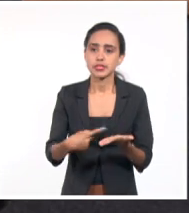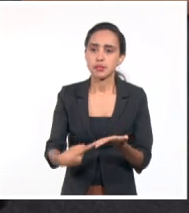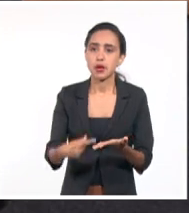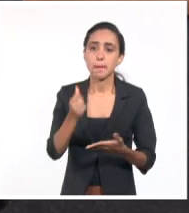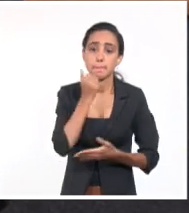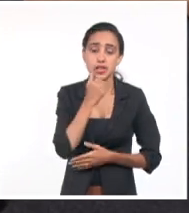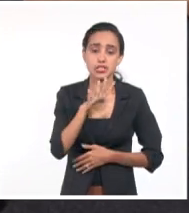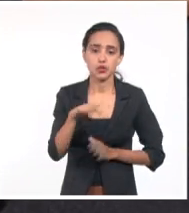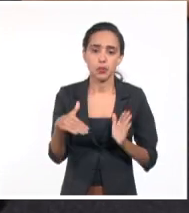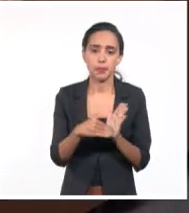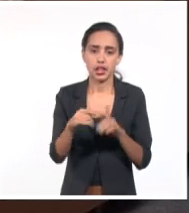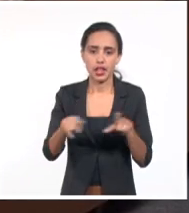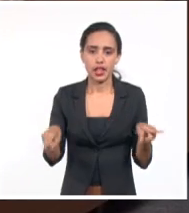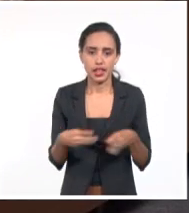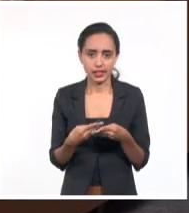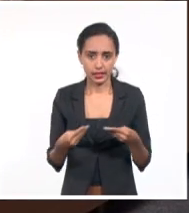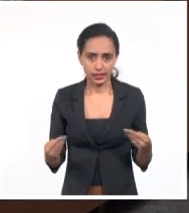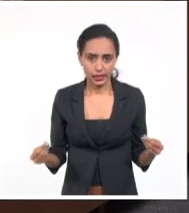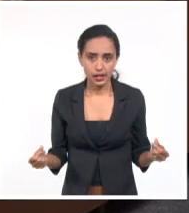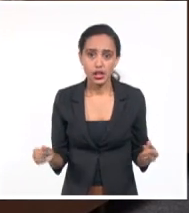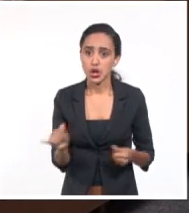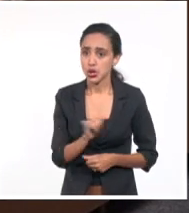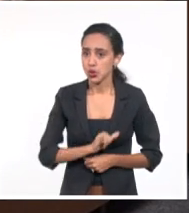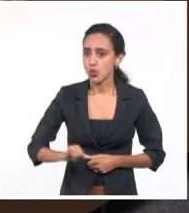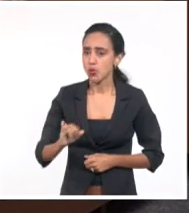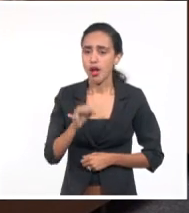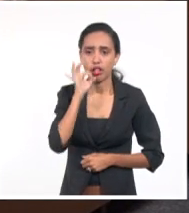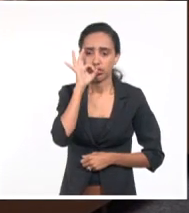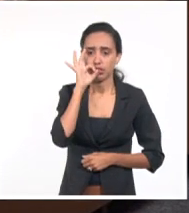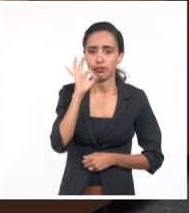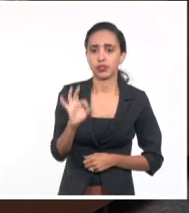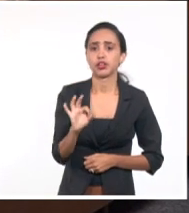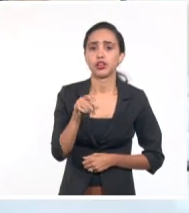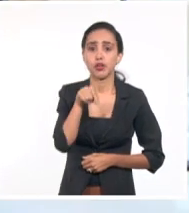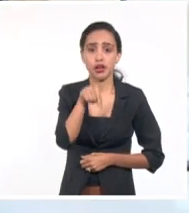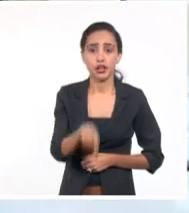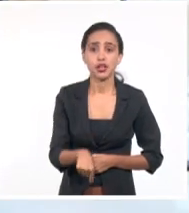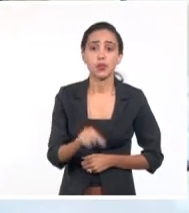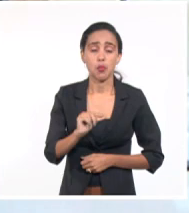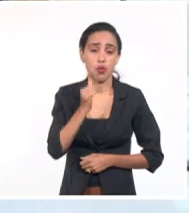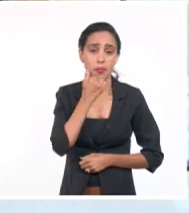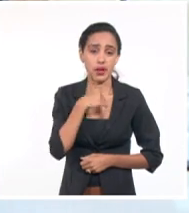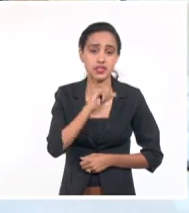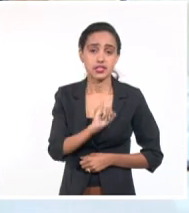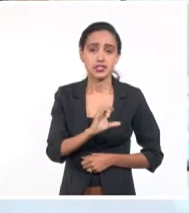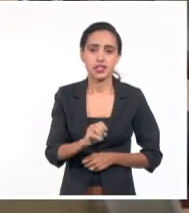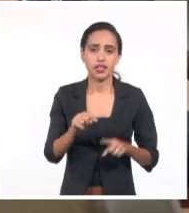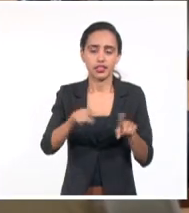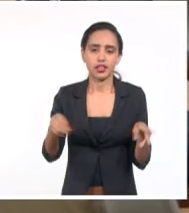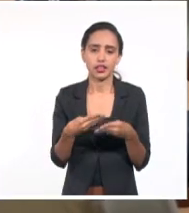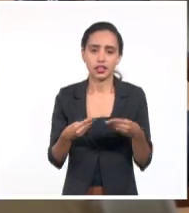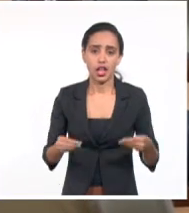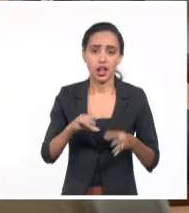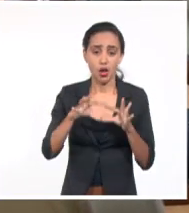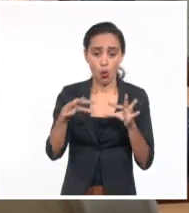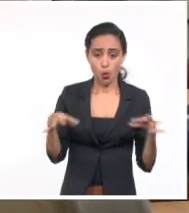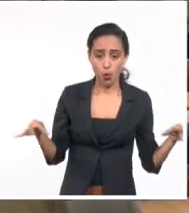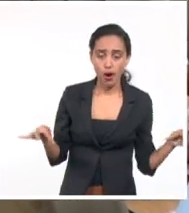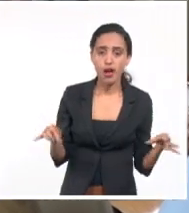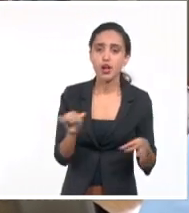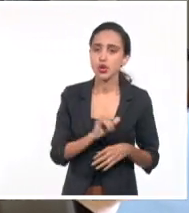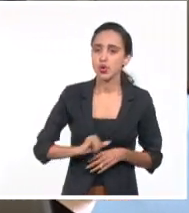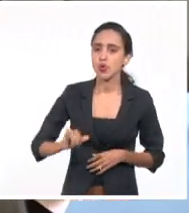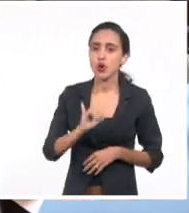más de 5.000 hectáreas de tierra, mientras que los tabacaleros han plantado poco más de 60 hectáreas de la hoja y levantado